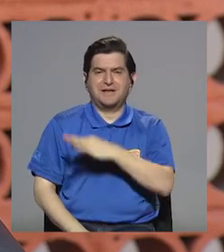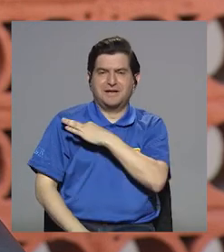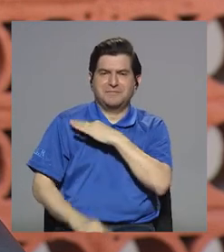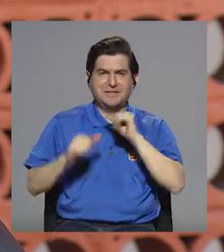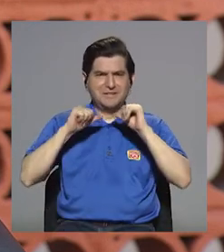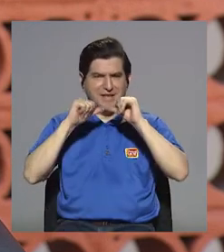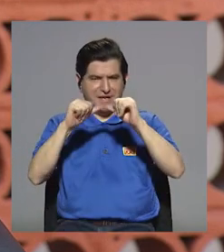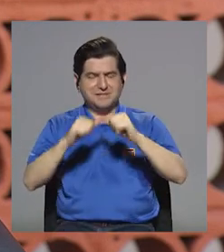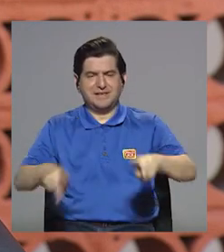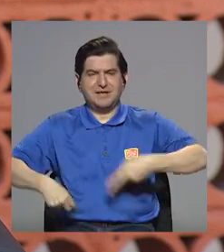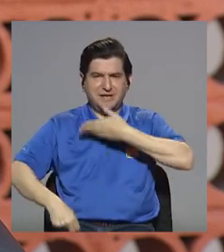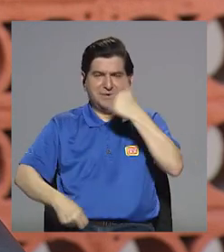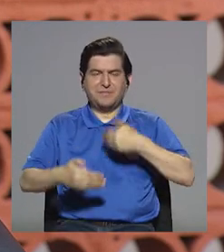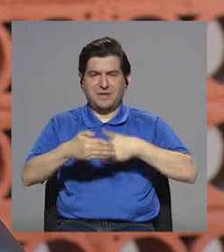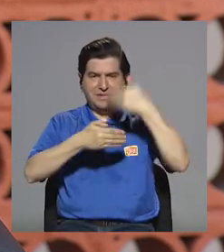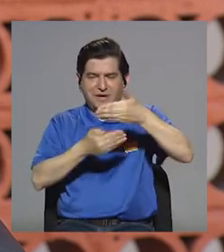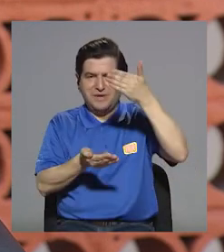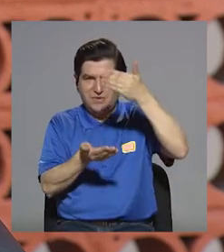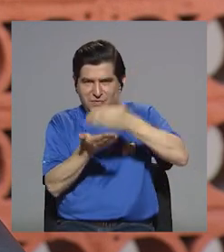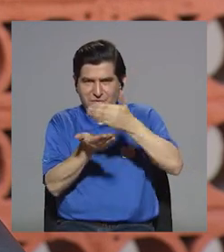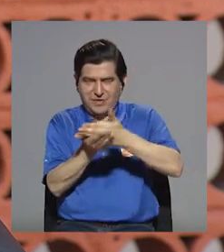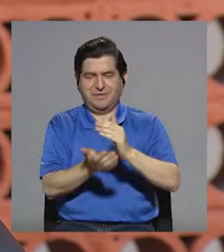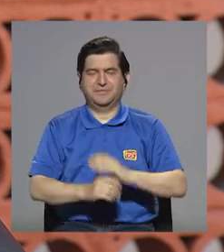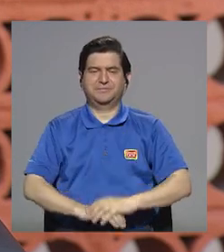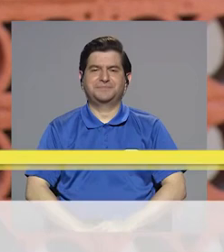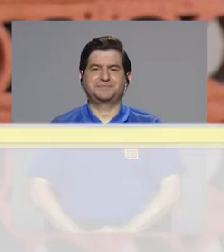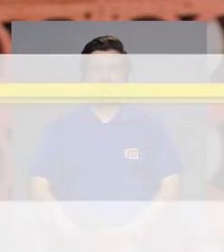continúen con Vivir Mejor. Después de esta pausa, los esperamos.